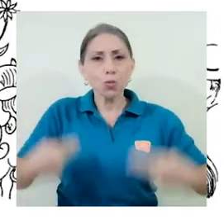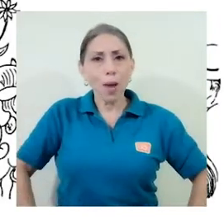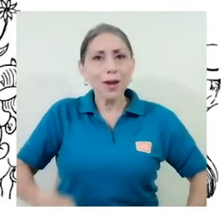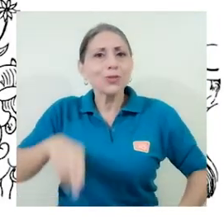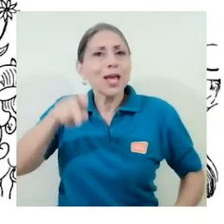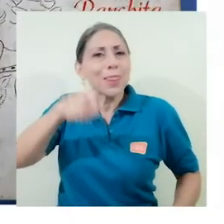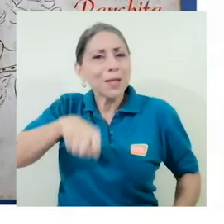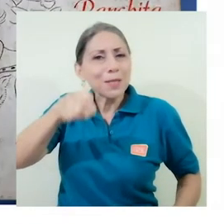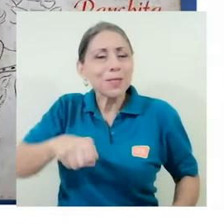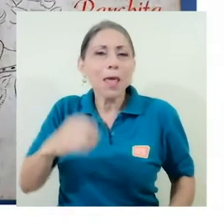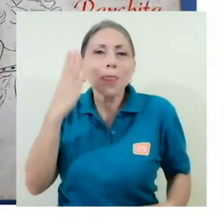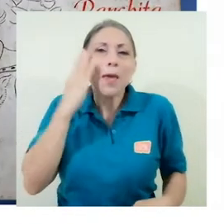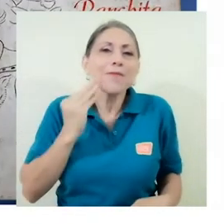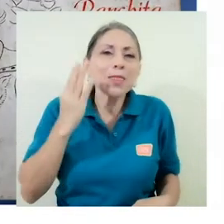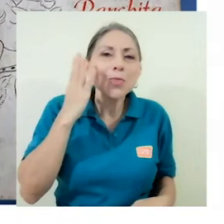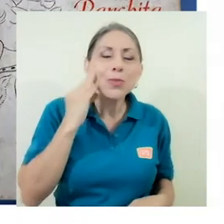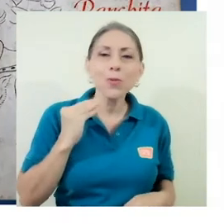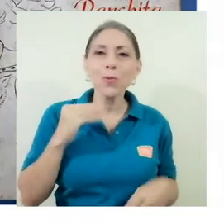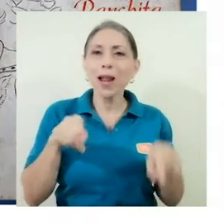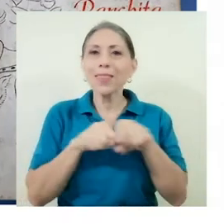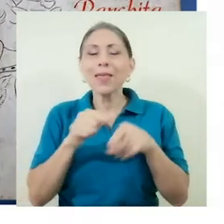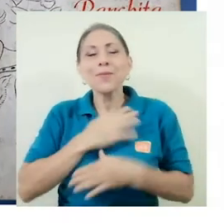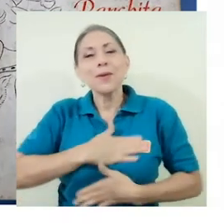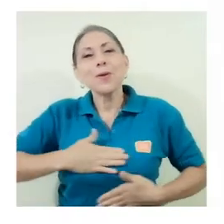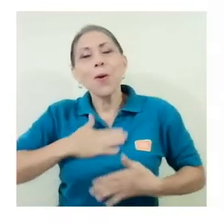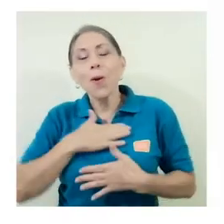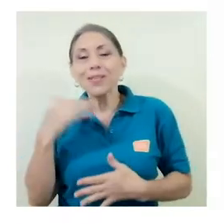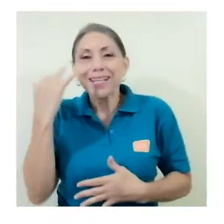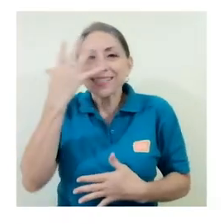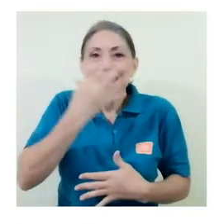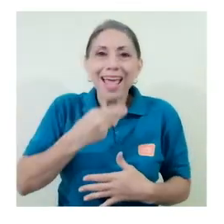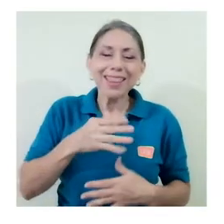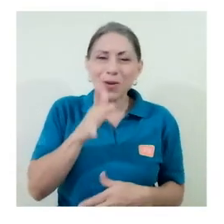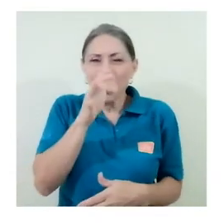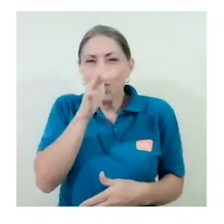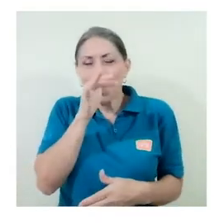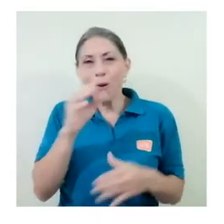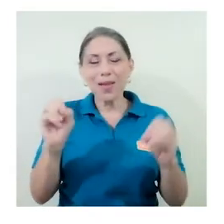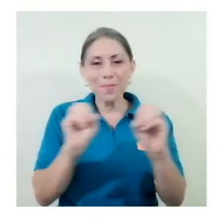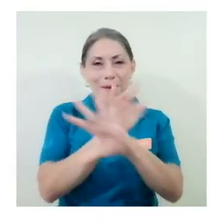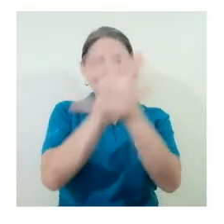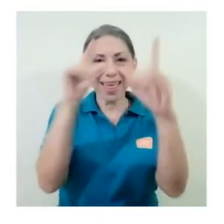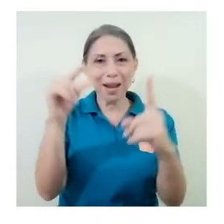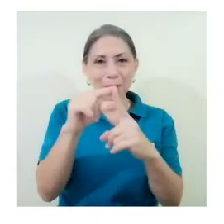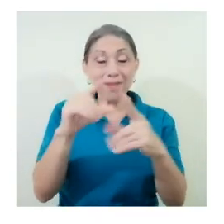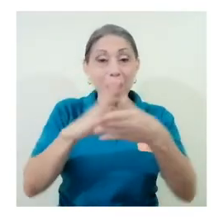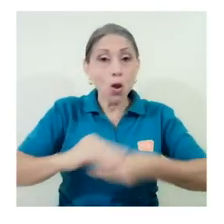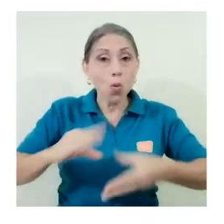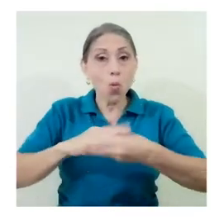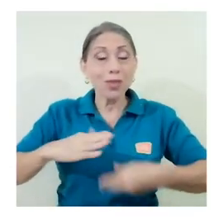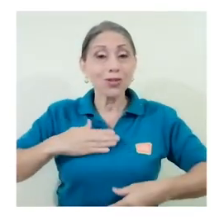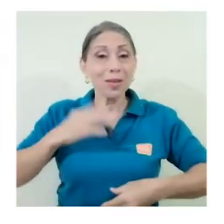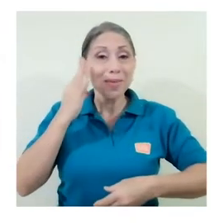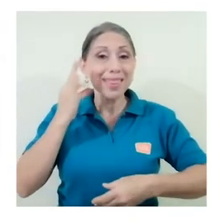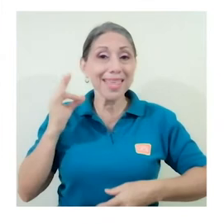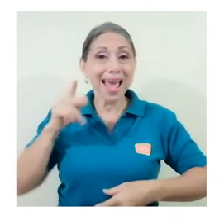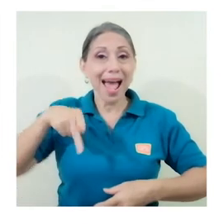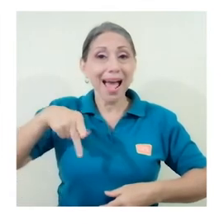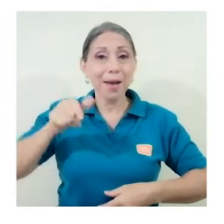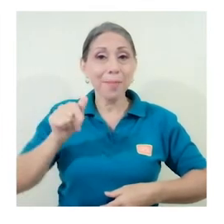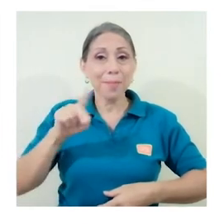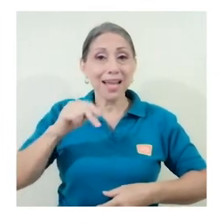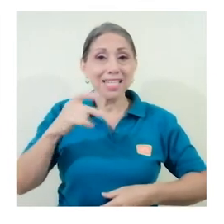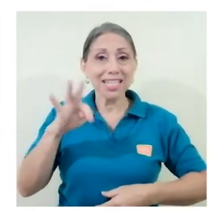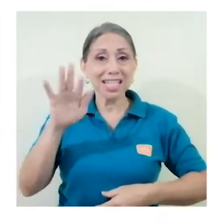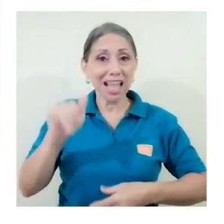aventura, el goce estético, el humor y la magia de la palabra. Los cuentos de mi tía Panchita, a 100 años de haber